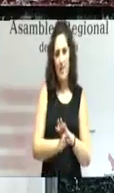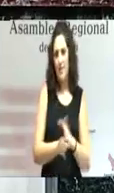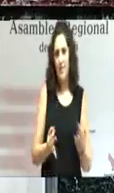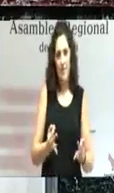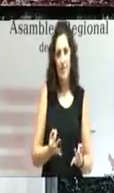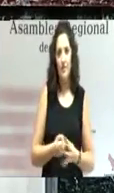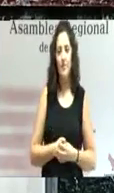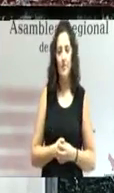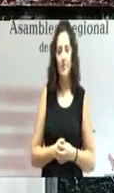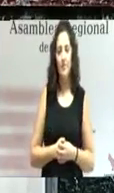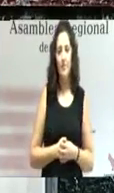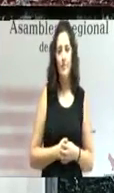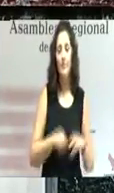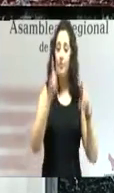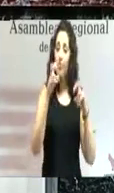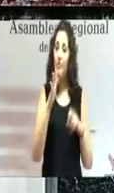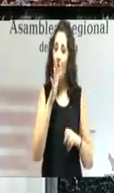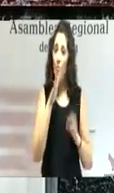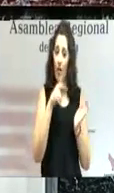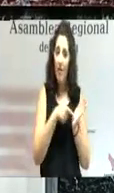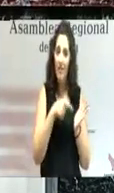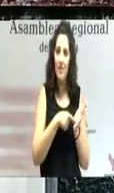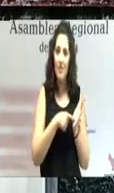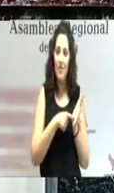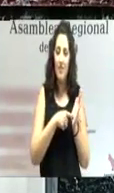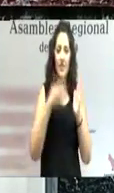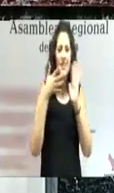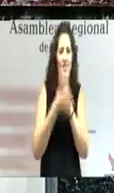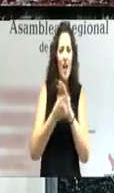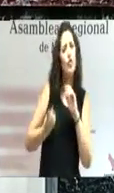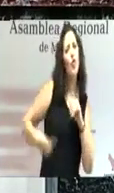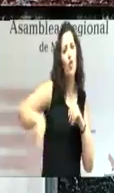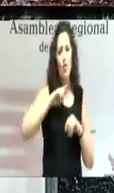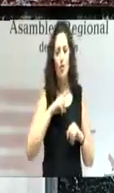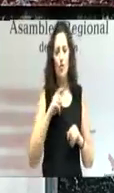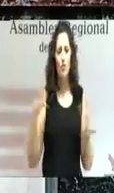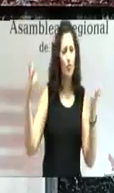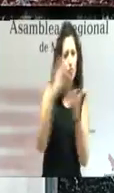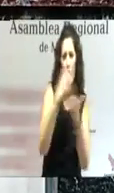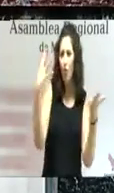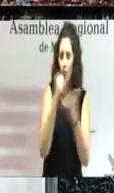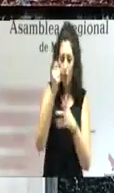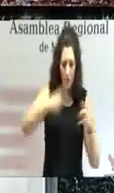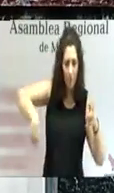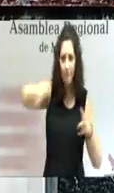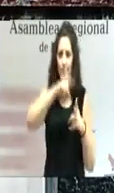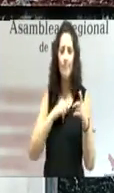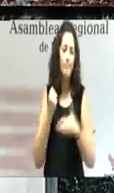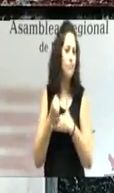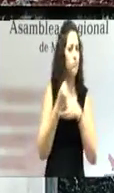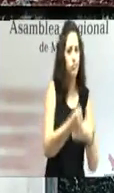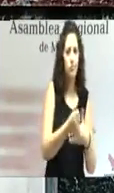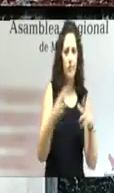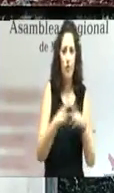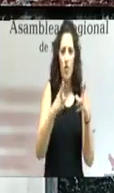requiramos todos, todos, un gran respaldo social y político,